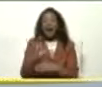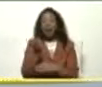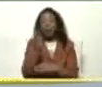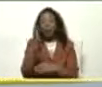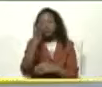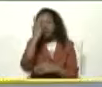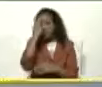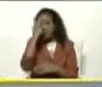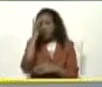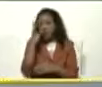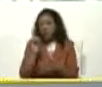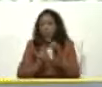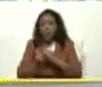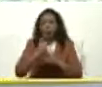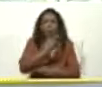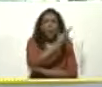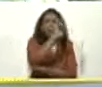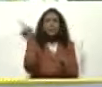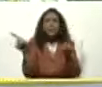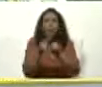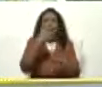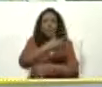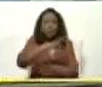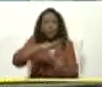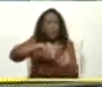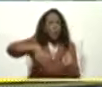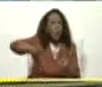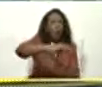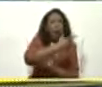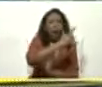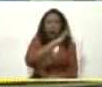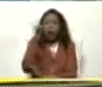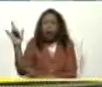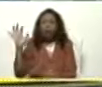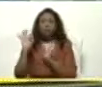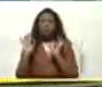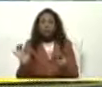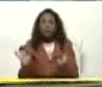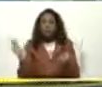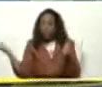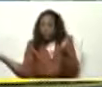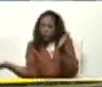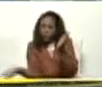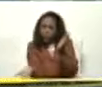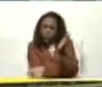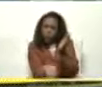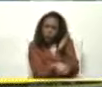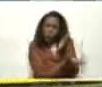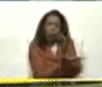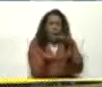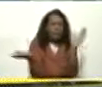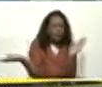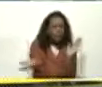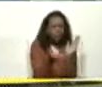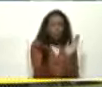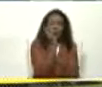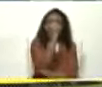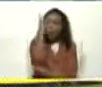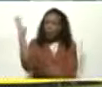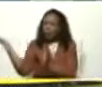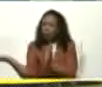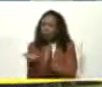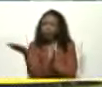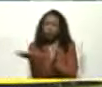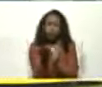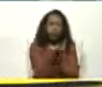Y era una selva De monte Hoy Podemos decir Que hemos desmalezado Toda la Toda la